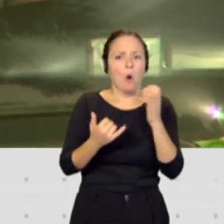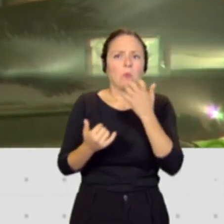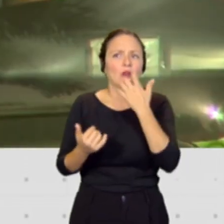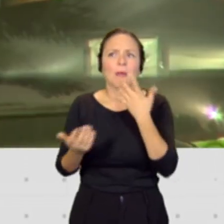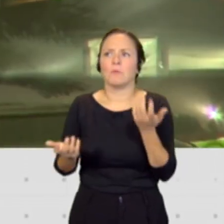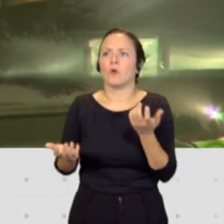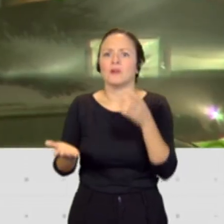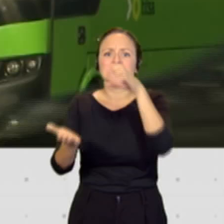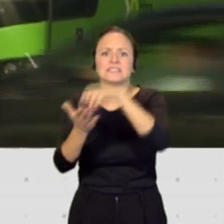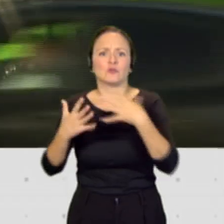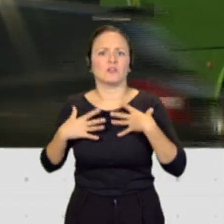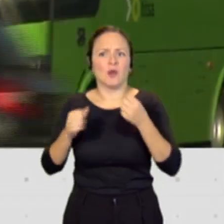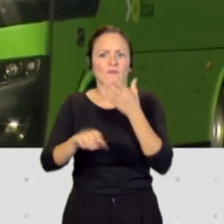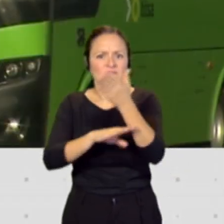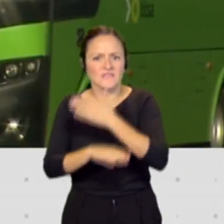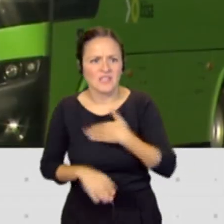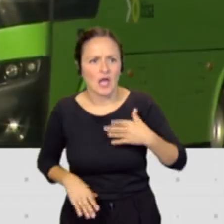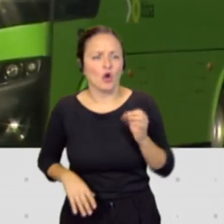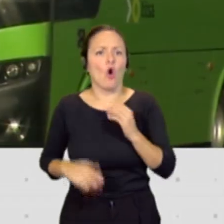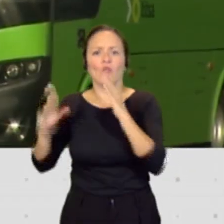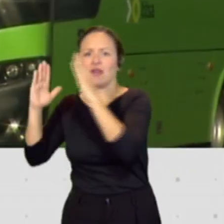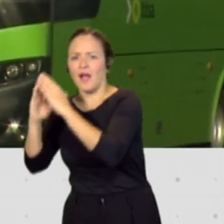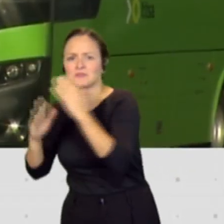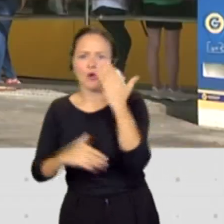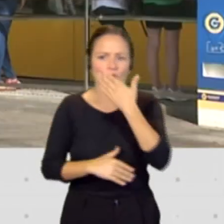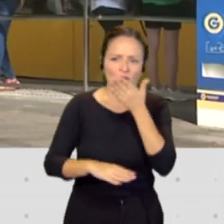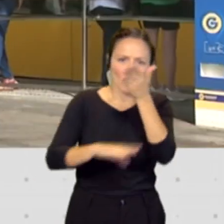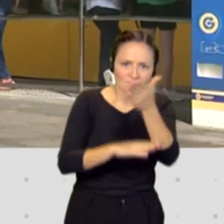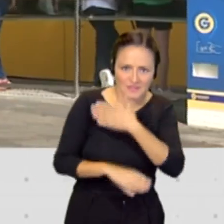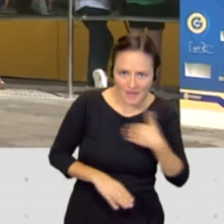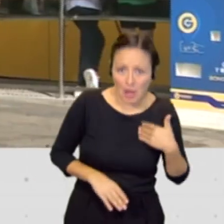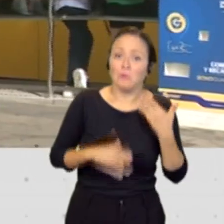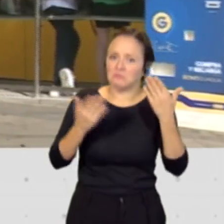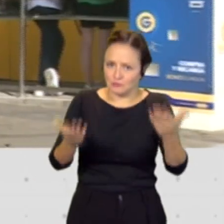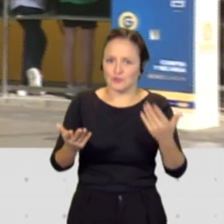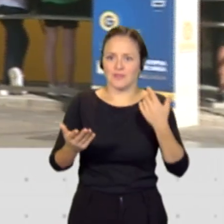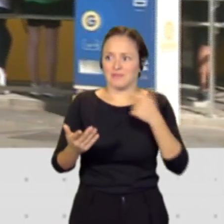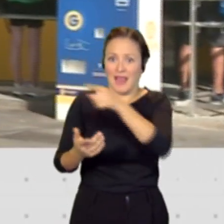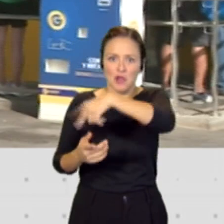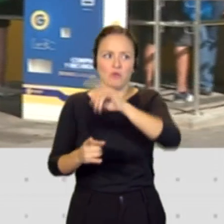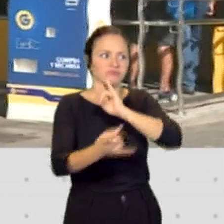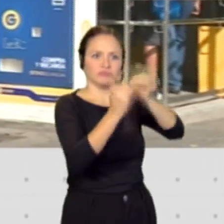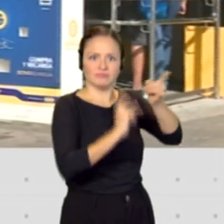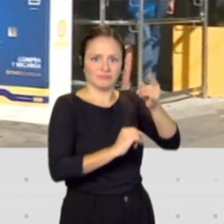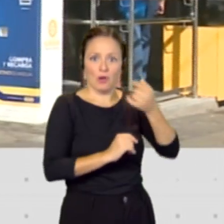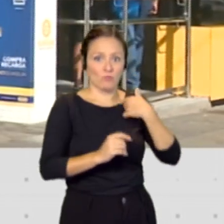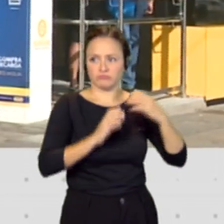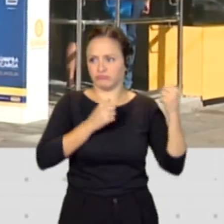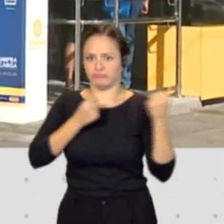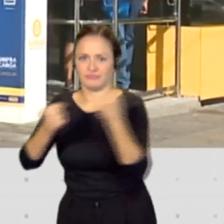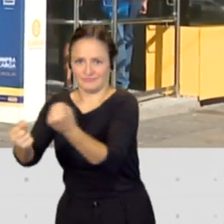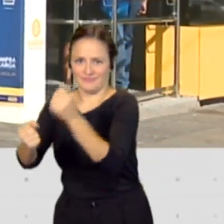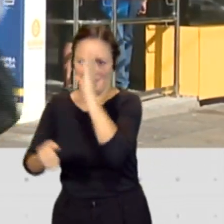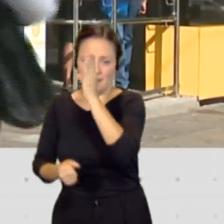vivienda a los centros escolares, etc. De manera que se pone en marcha para en una primera